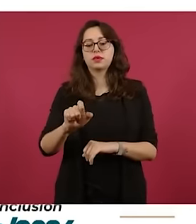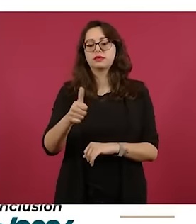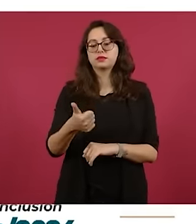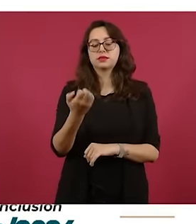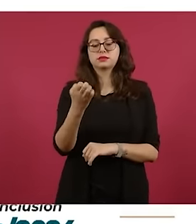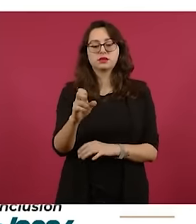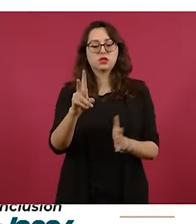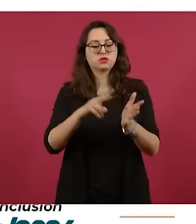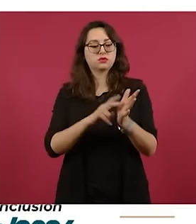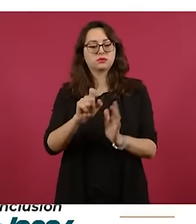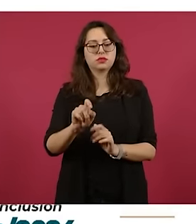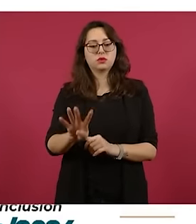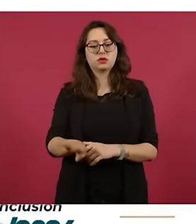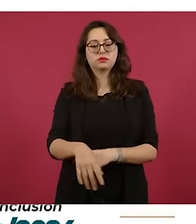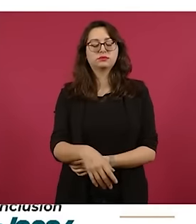de enero de 2024.